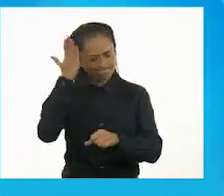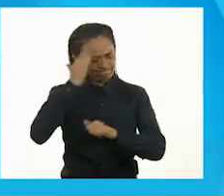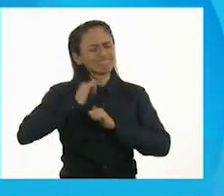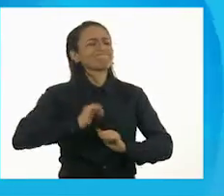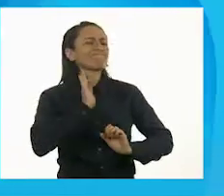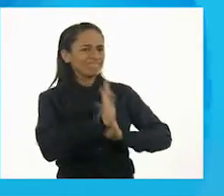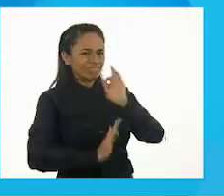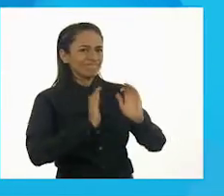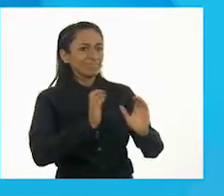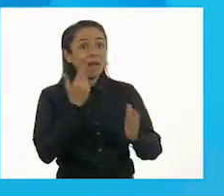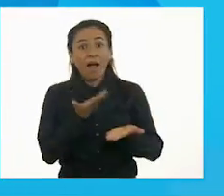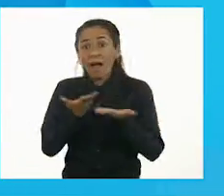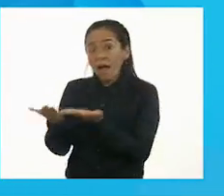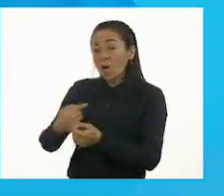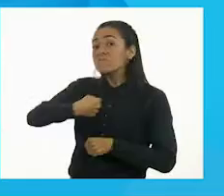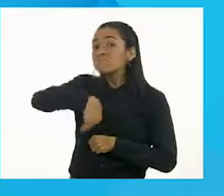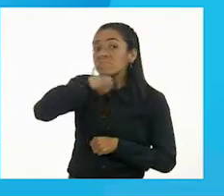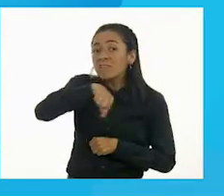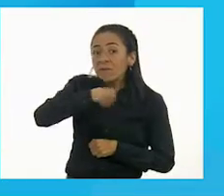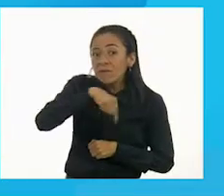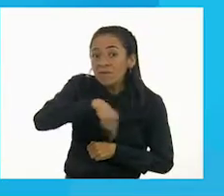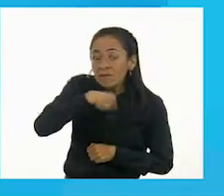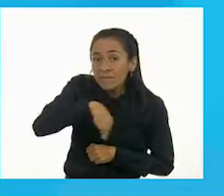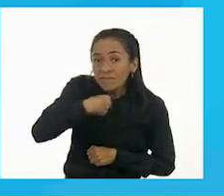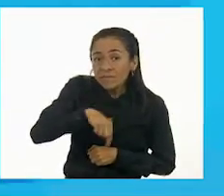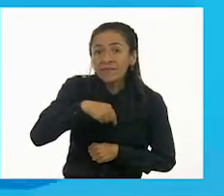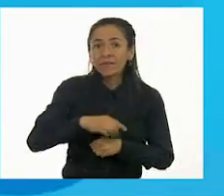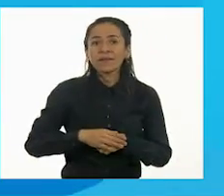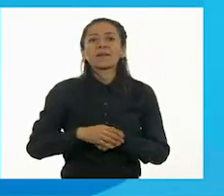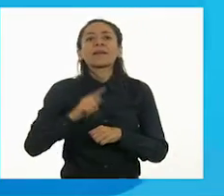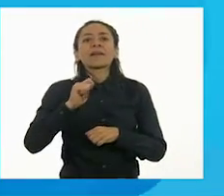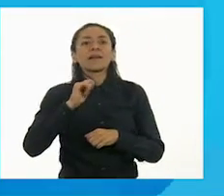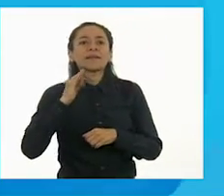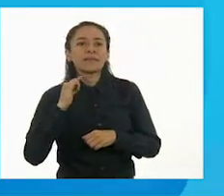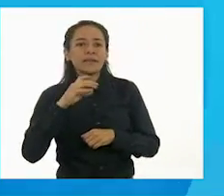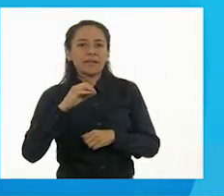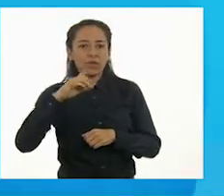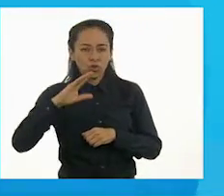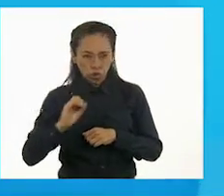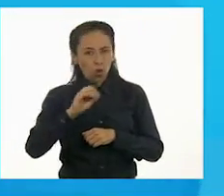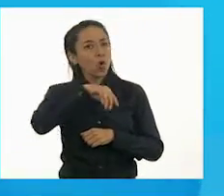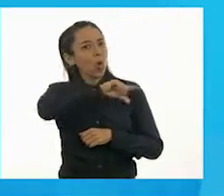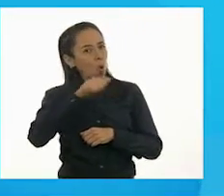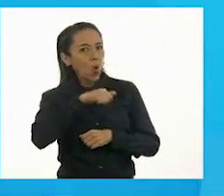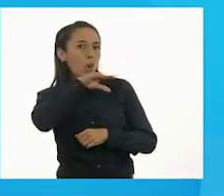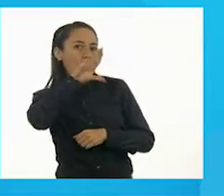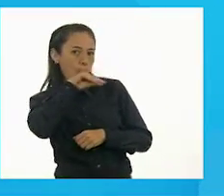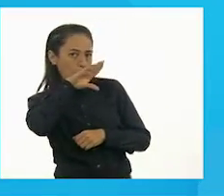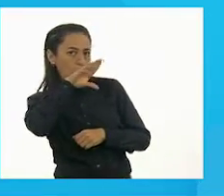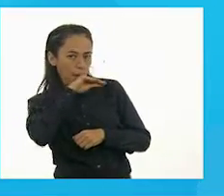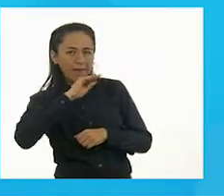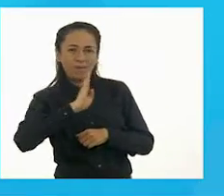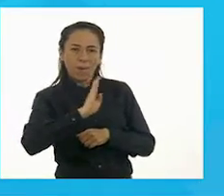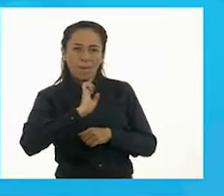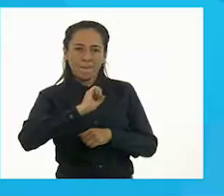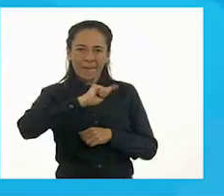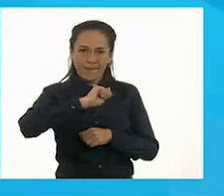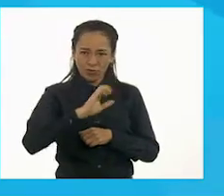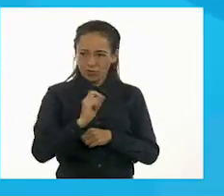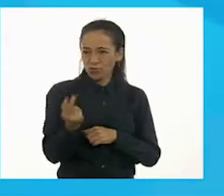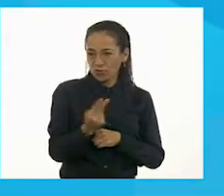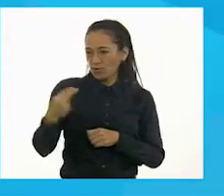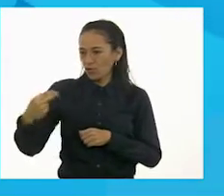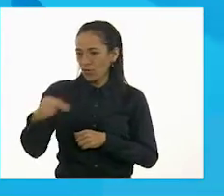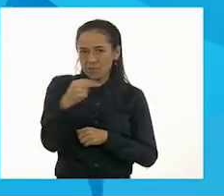este guajolotito que se llama Tito y a nuestro pato que se llama Beto. Nuestro guajolote y nuestro pato también son